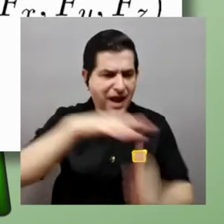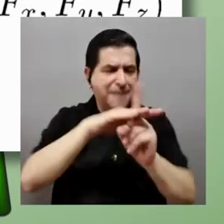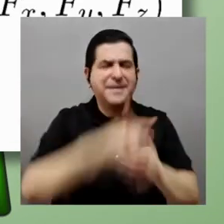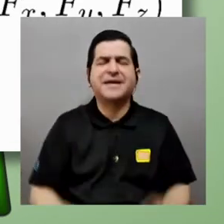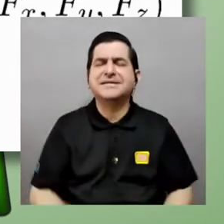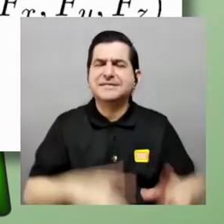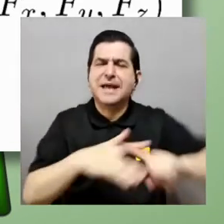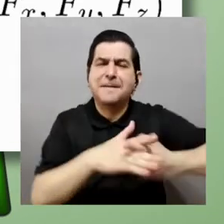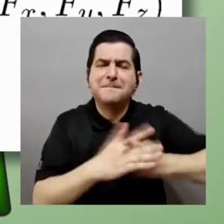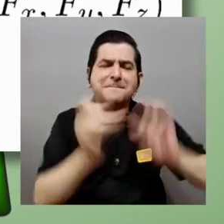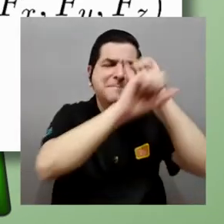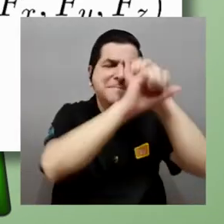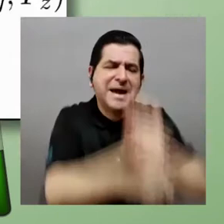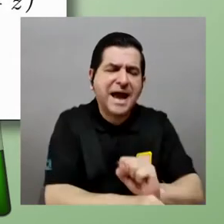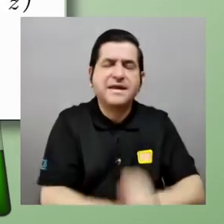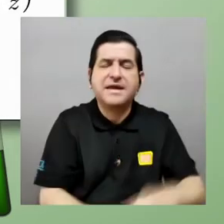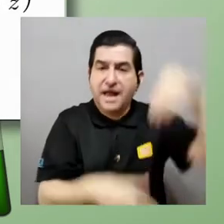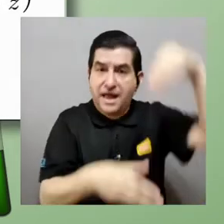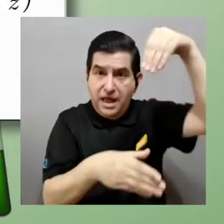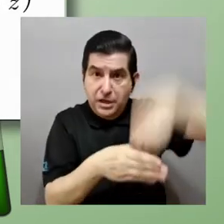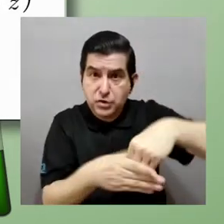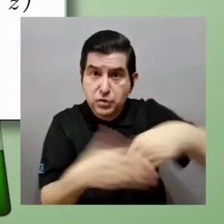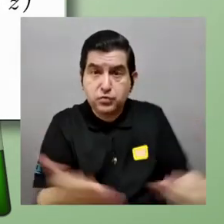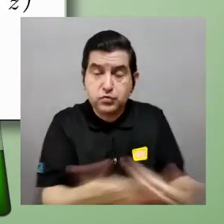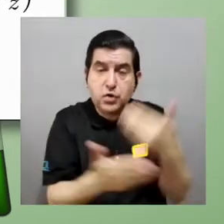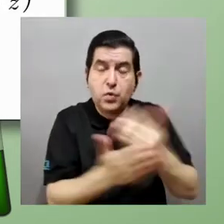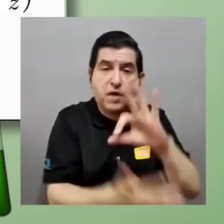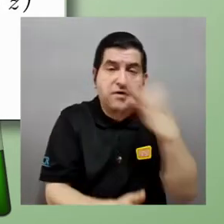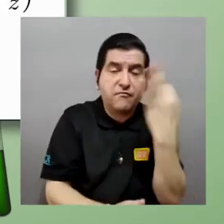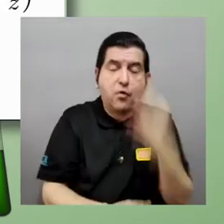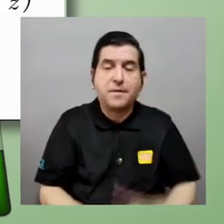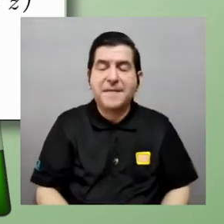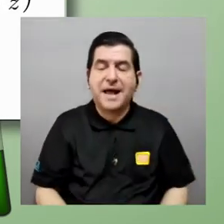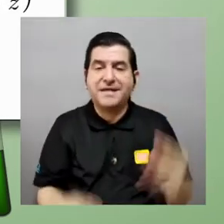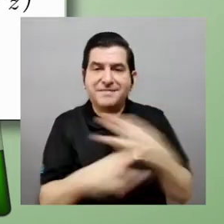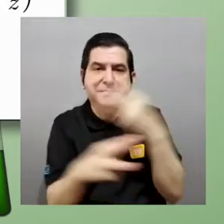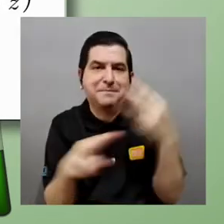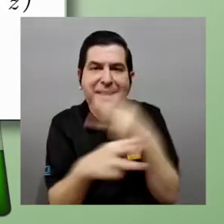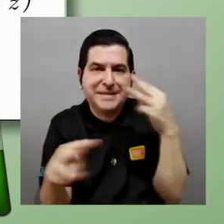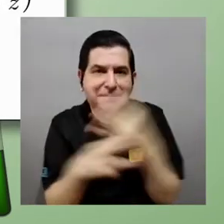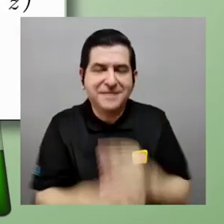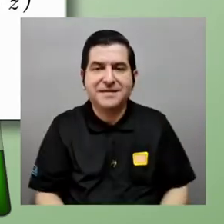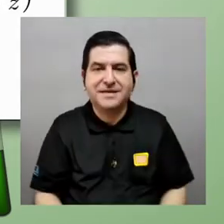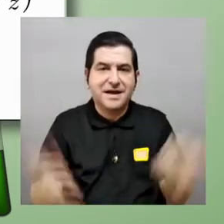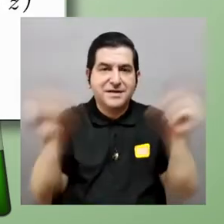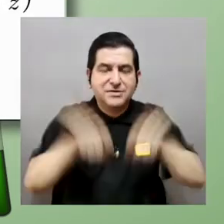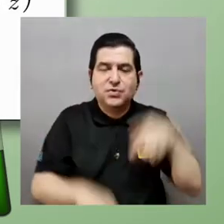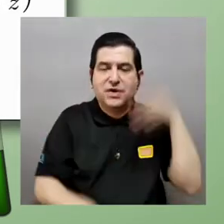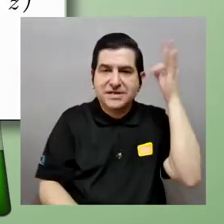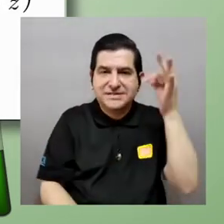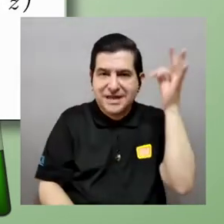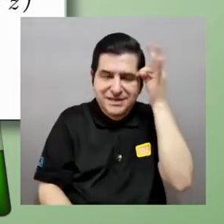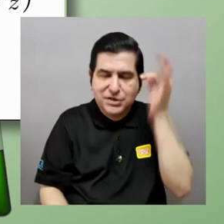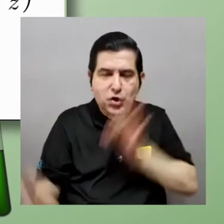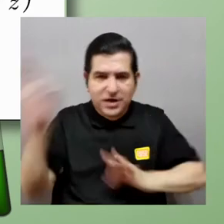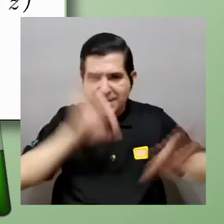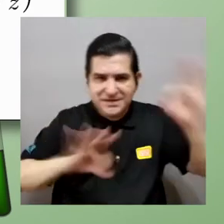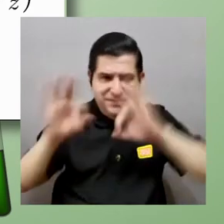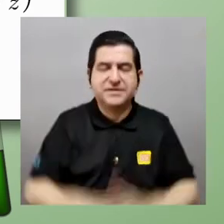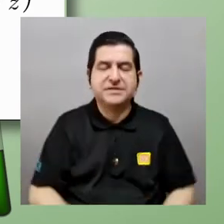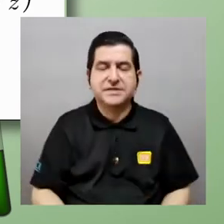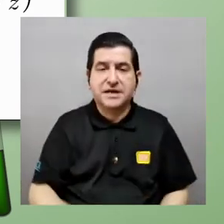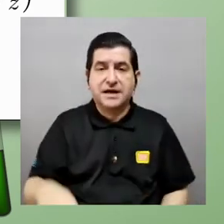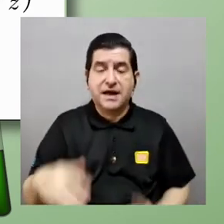cuando aparece la mecánica clásica tiene que introducir un nuevo estilo de matemáticas esto pasa en las teorías de la